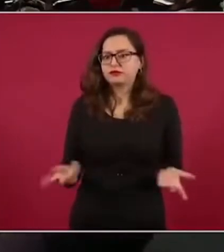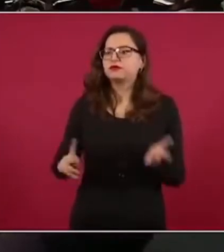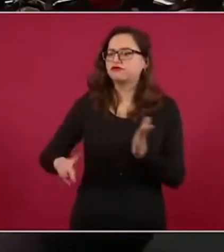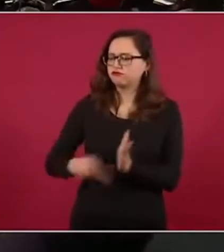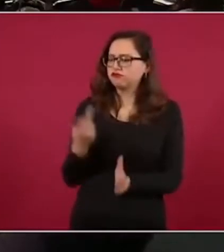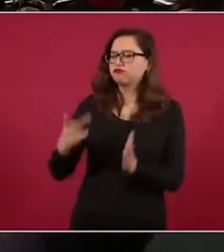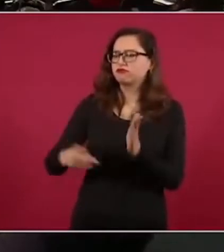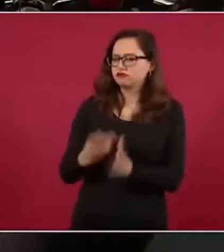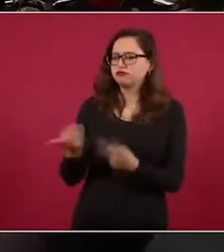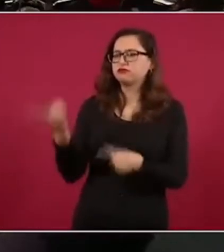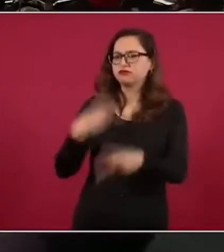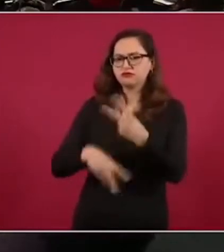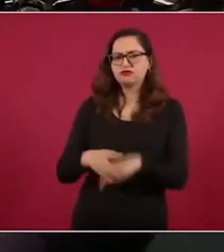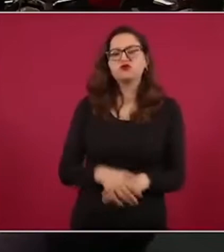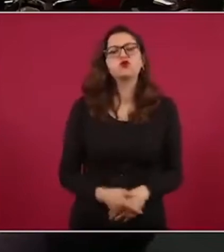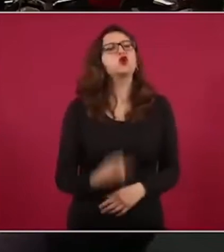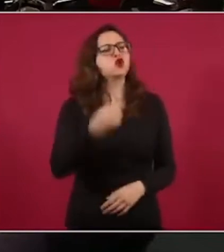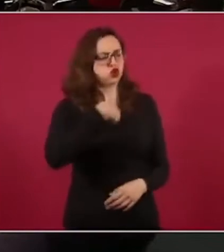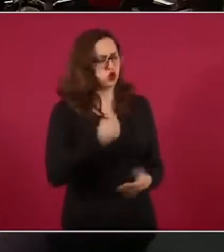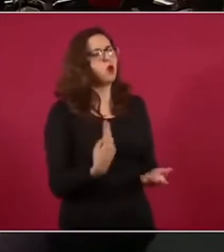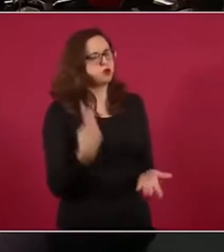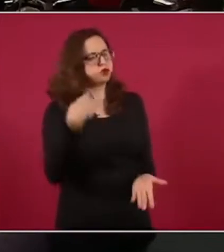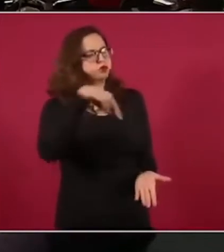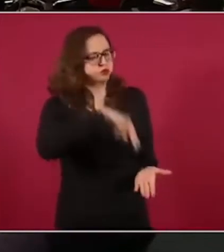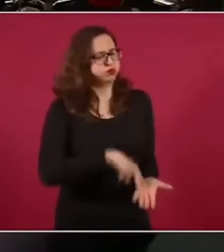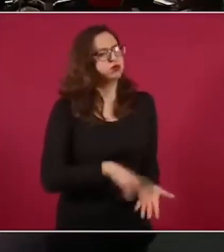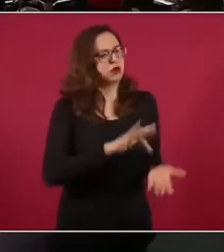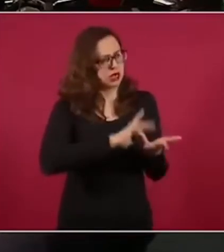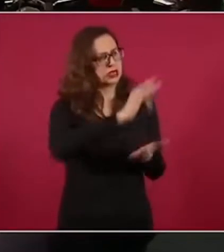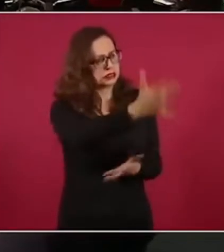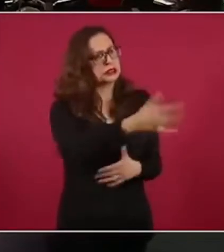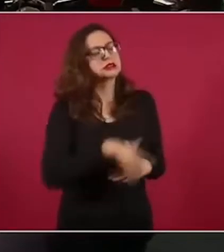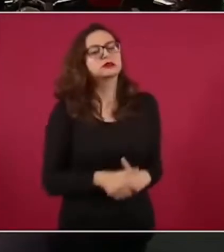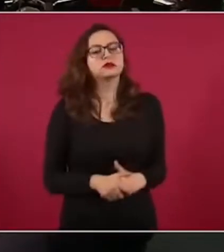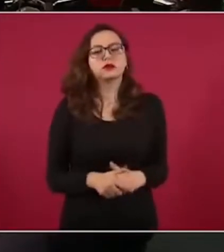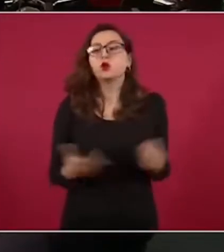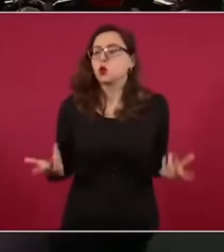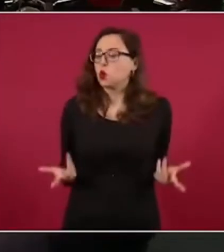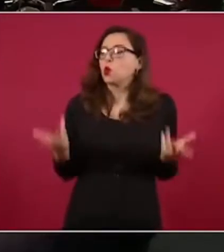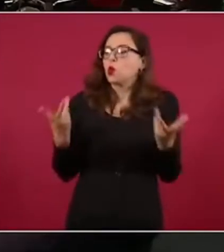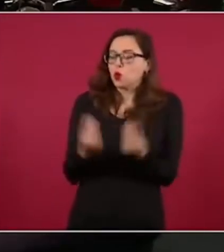periódicamente y que podamos juntos…